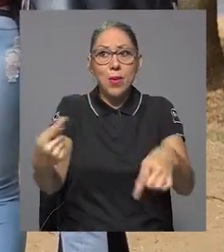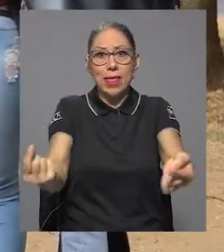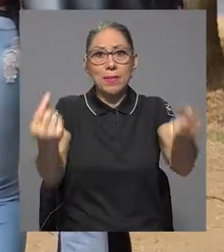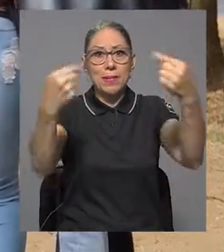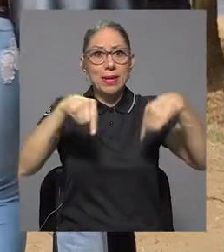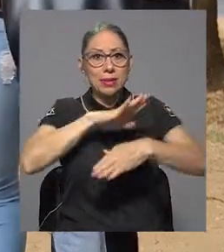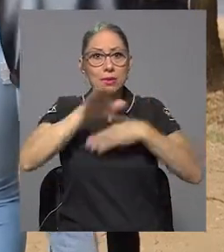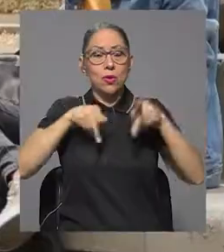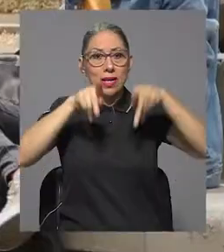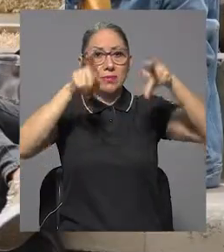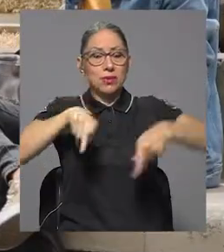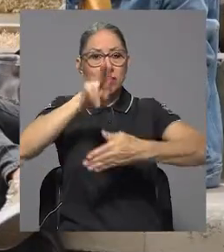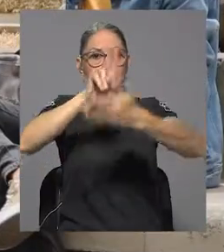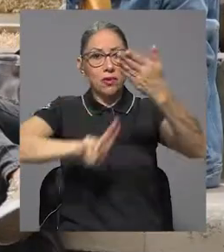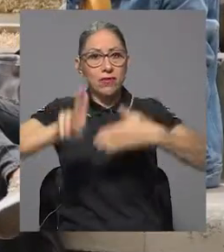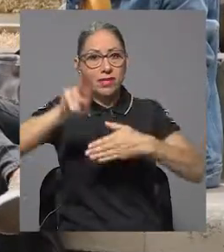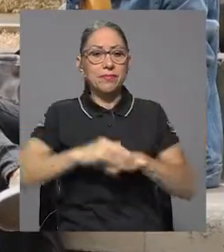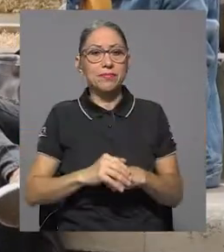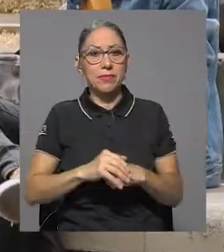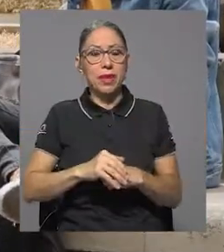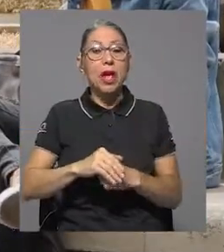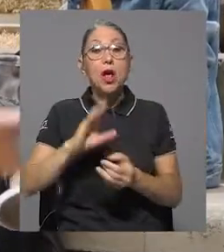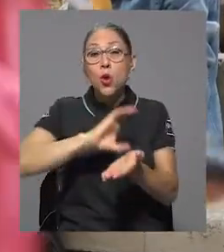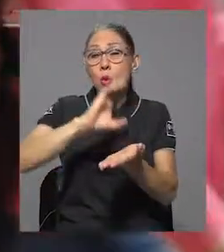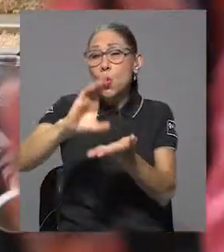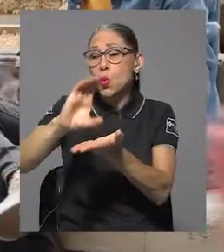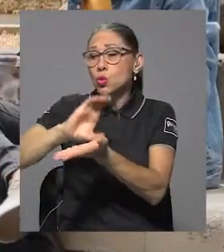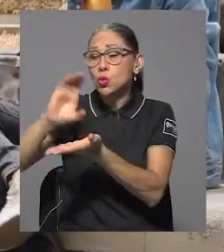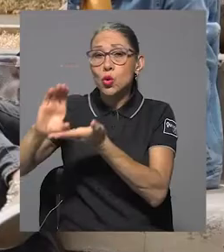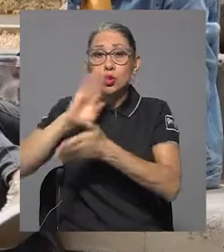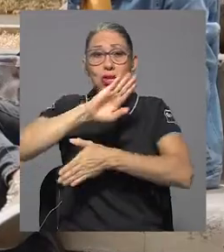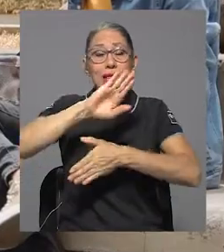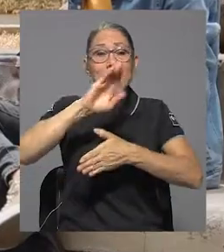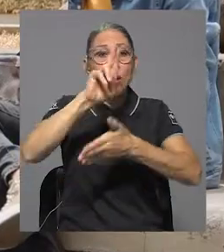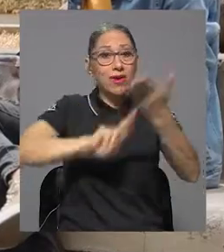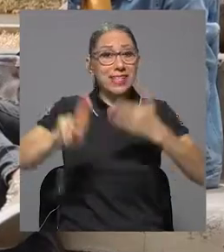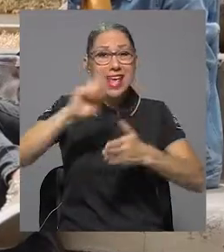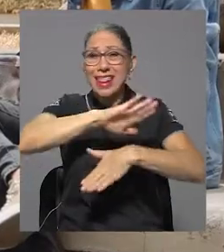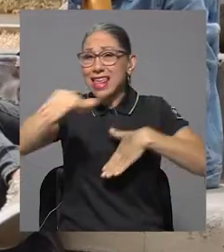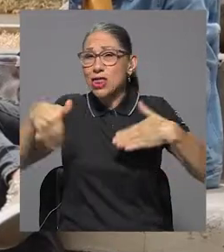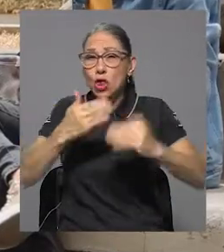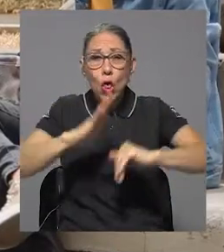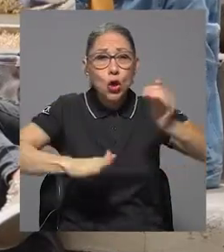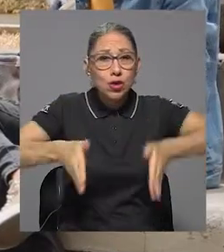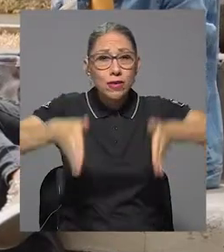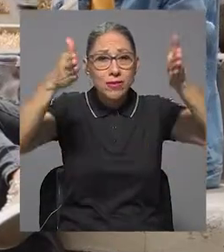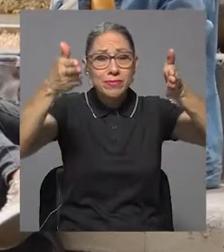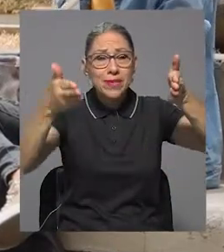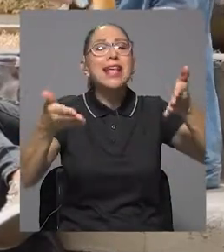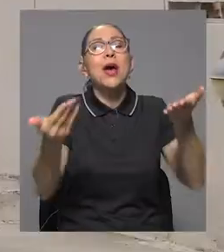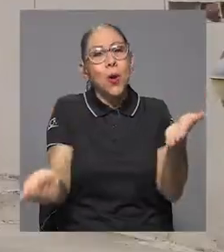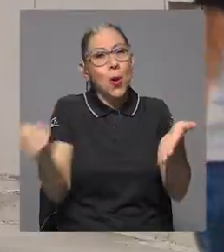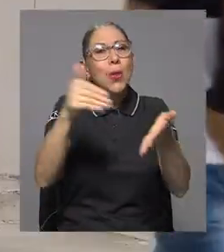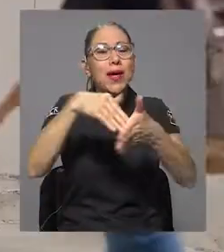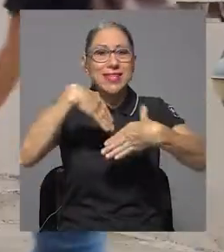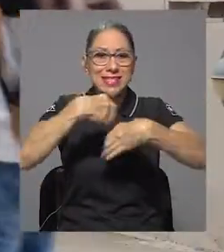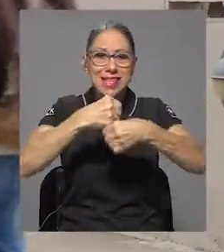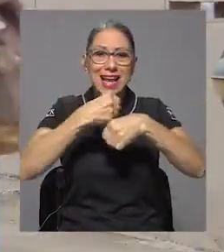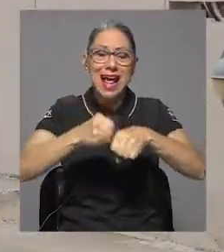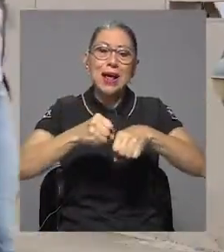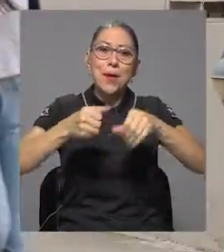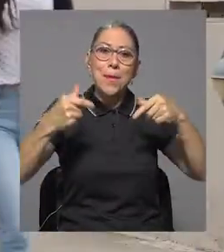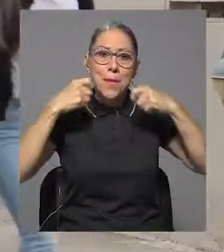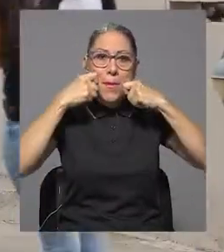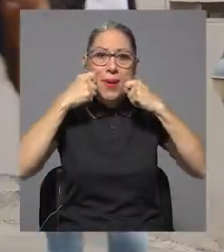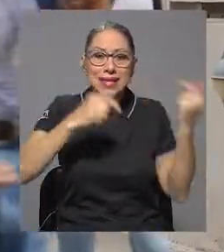universitarias. Los cursos de la universidad en todas sus unidades académicas se retomarán de manera presencial. Sin embargo,